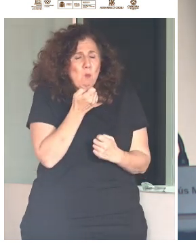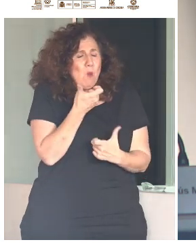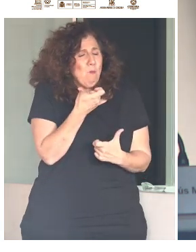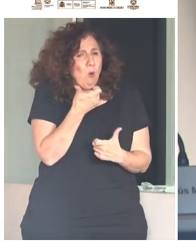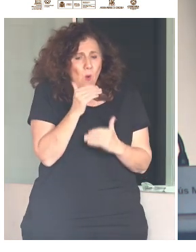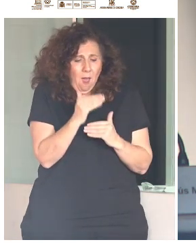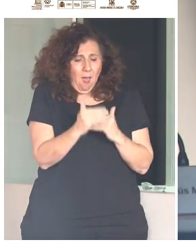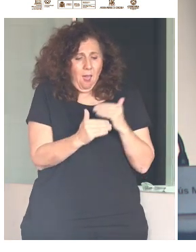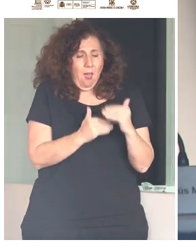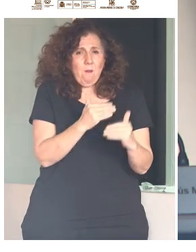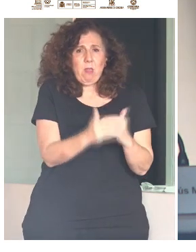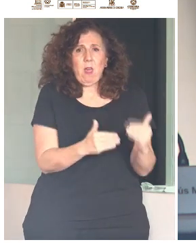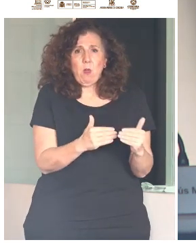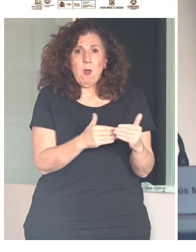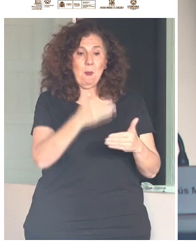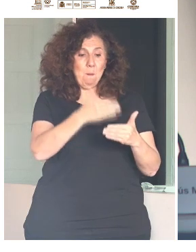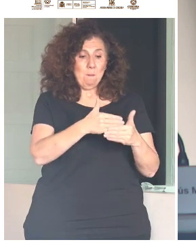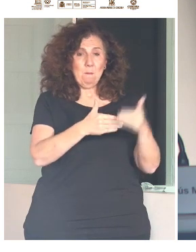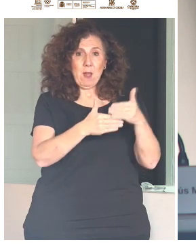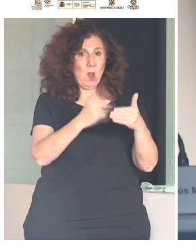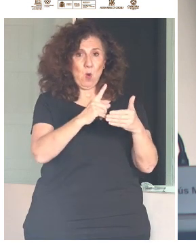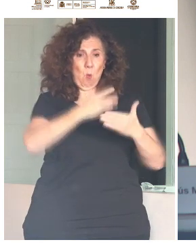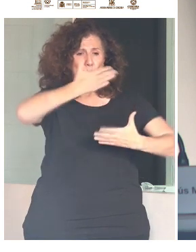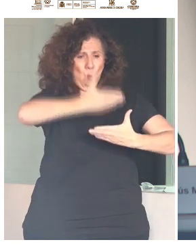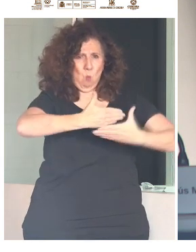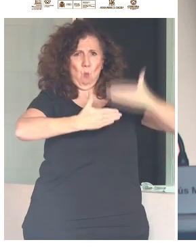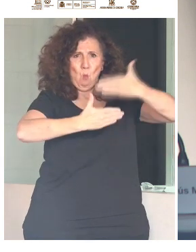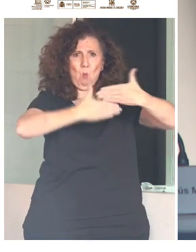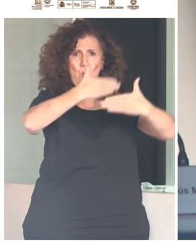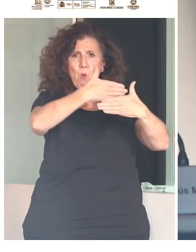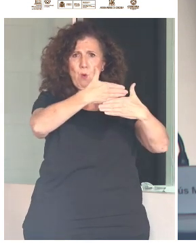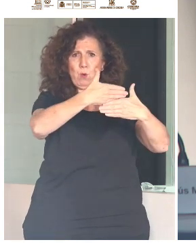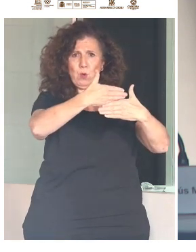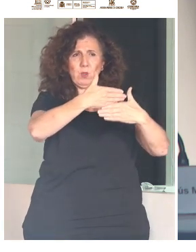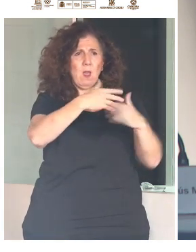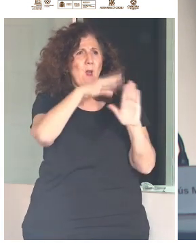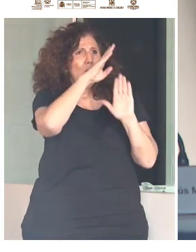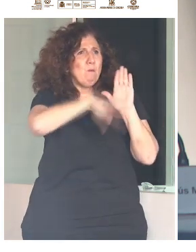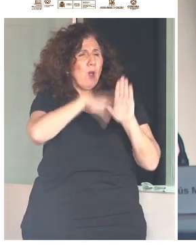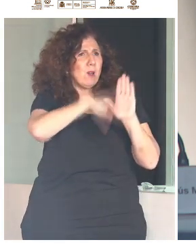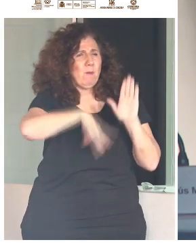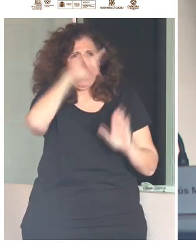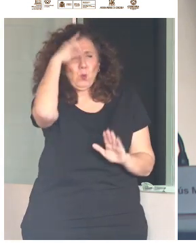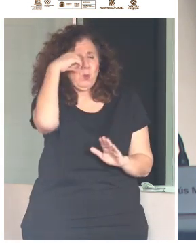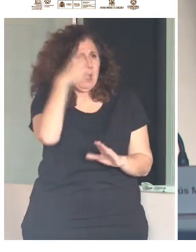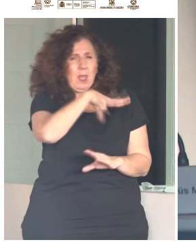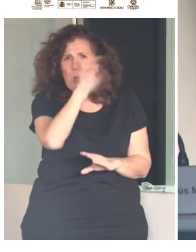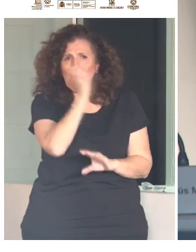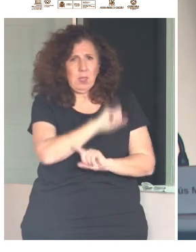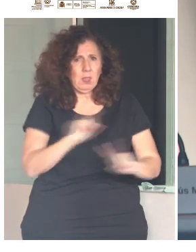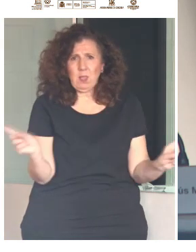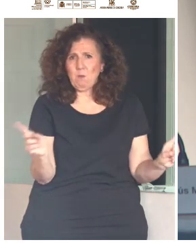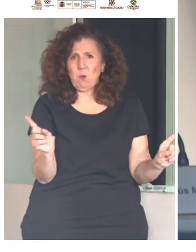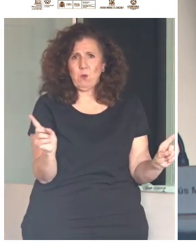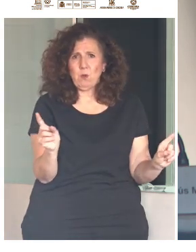Barreras, por no decir muros, programaciones culturales ininteligibles para nosotras y nosotros, por no